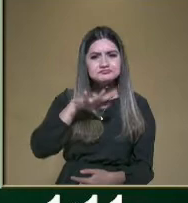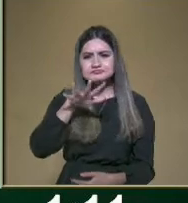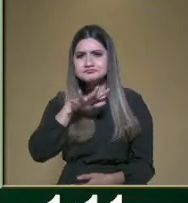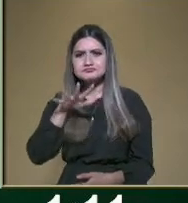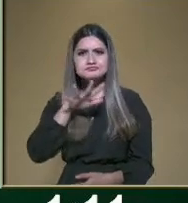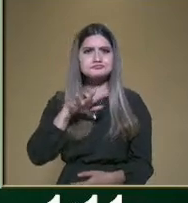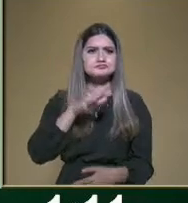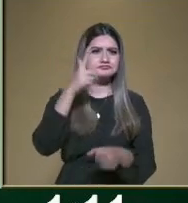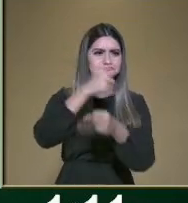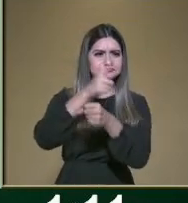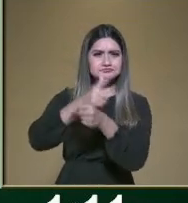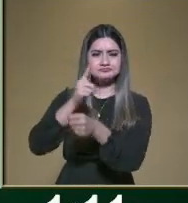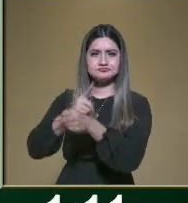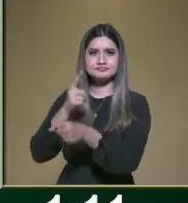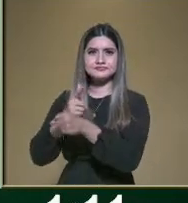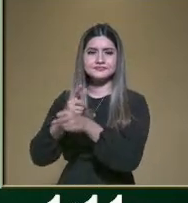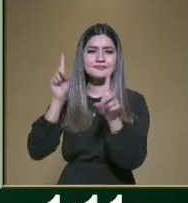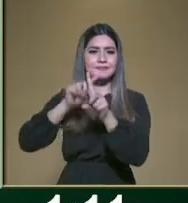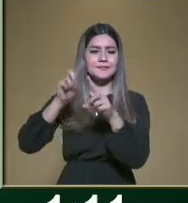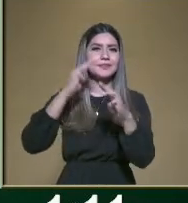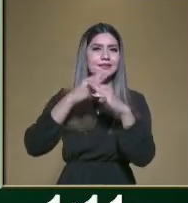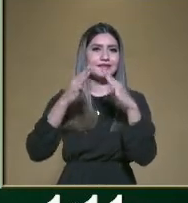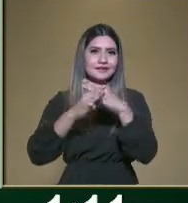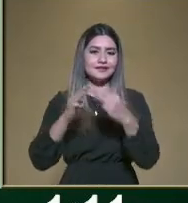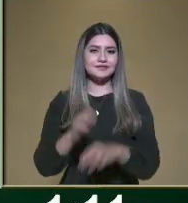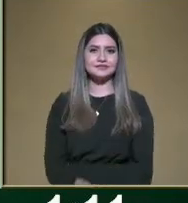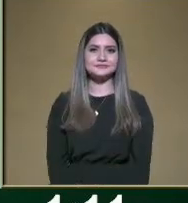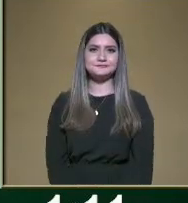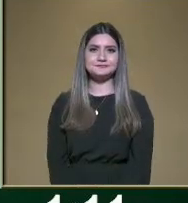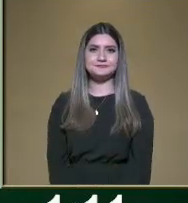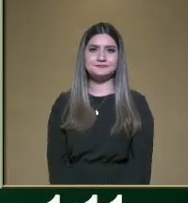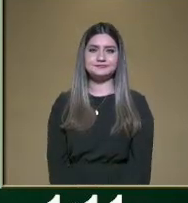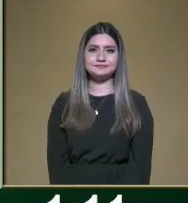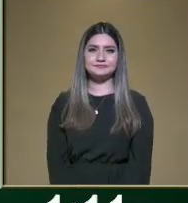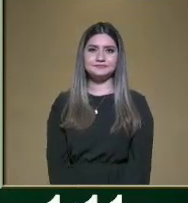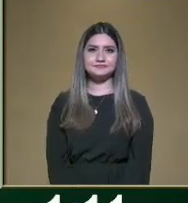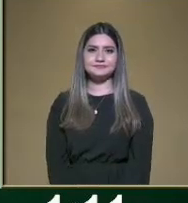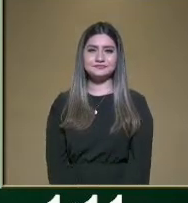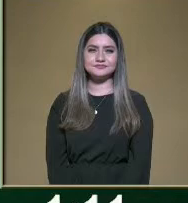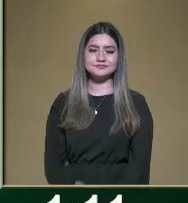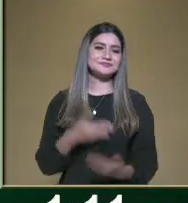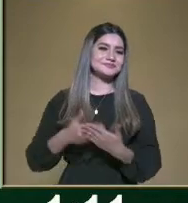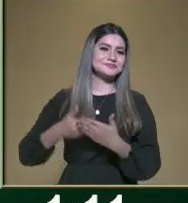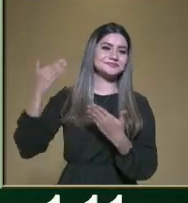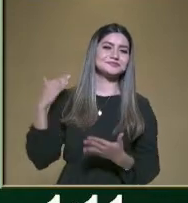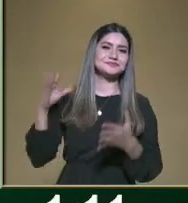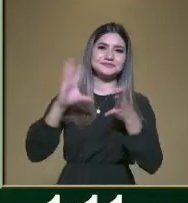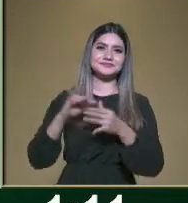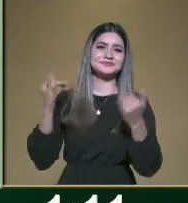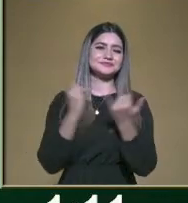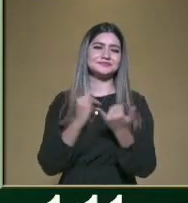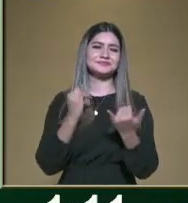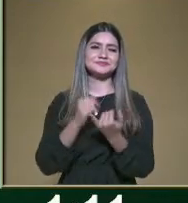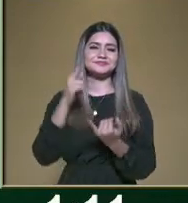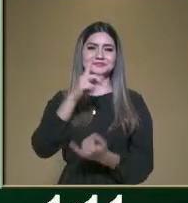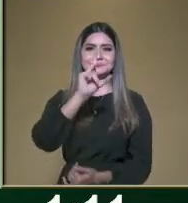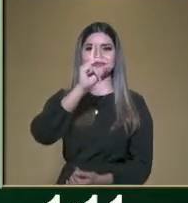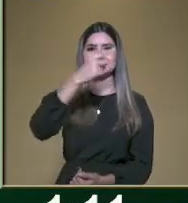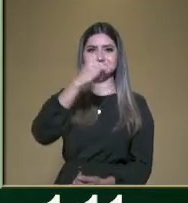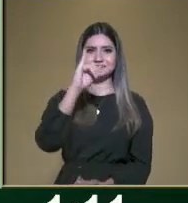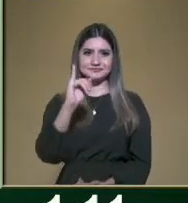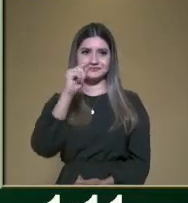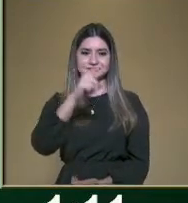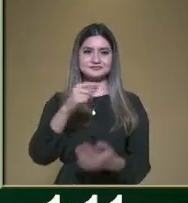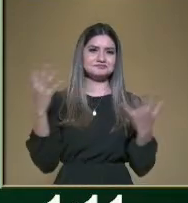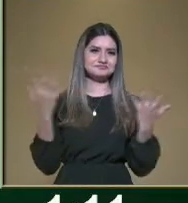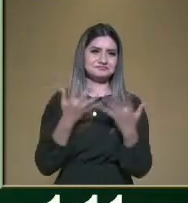que les menciona la maestra. Y estos materiales, como mencionamos de un principio, son elaborados por el DGI, o a nivel